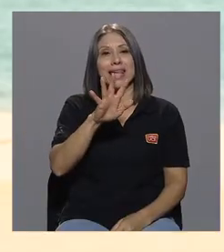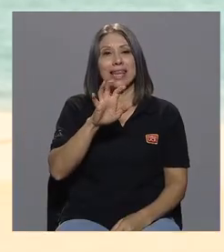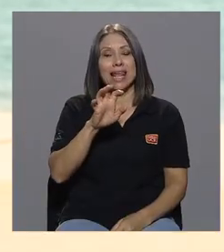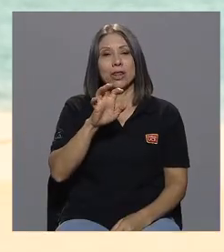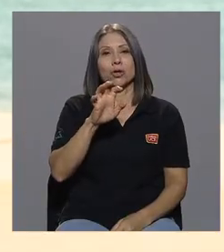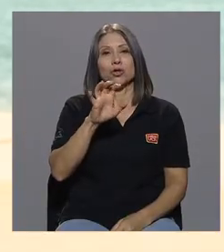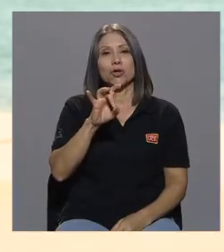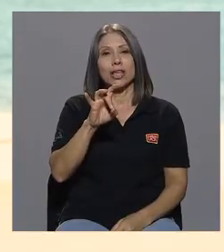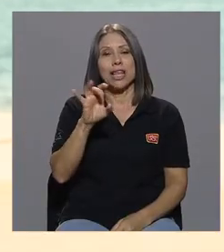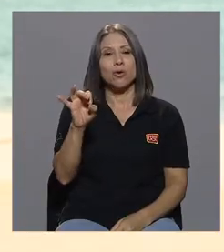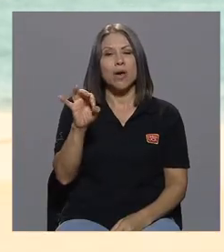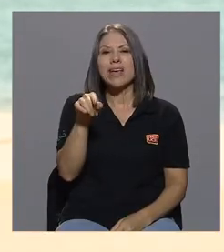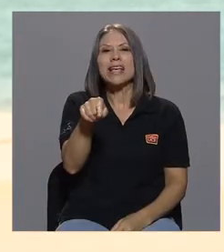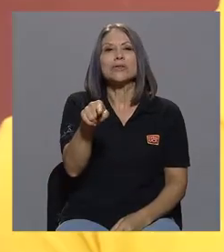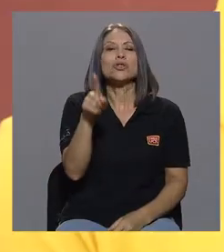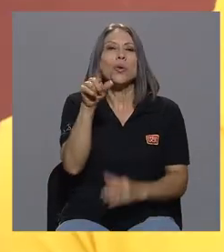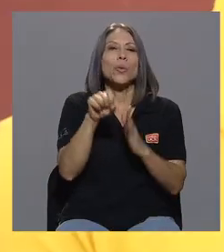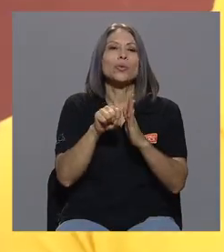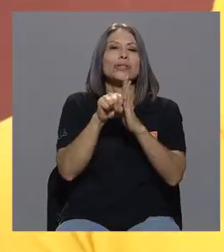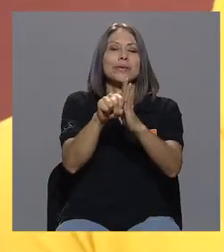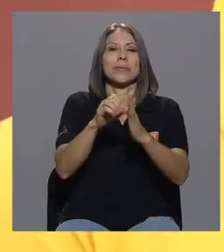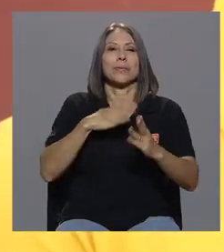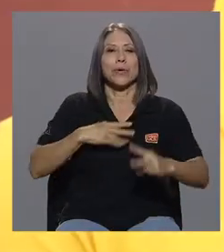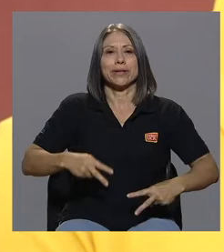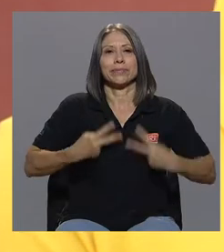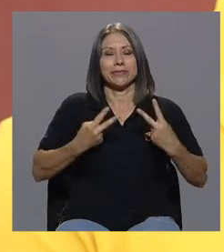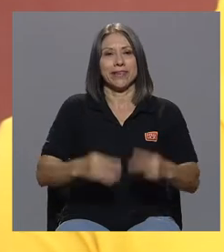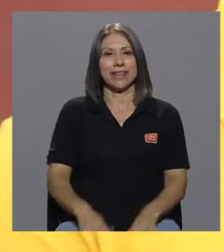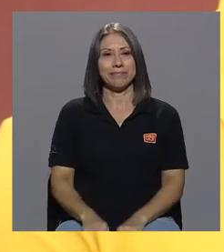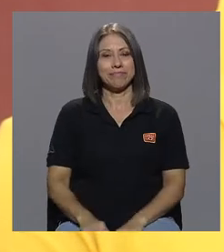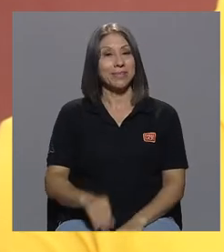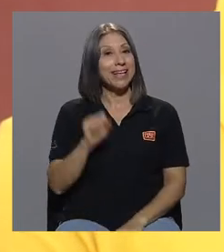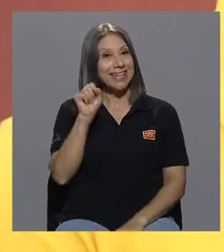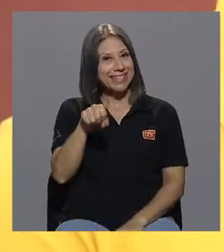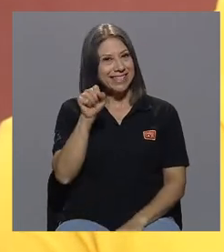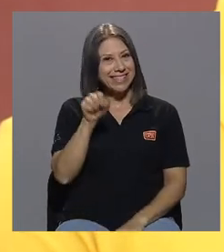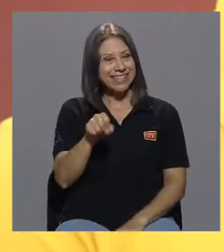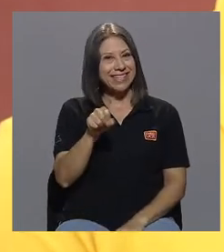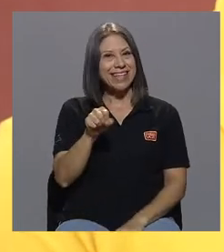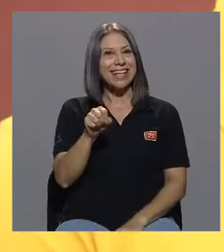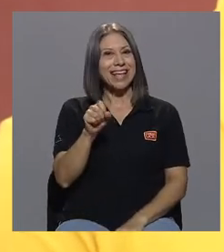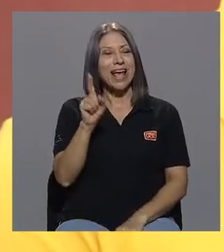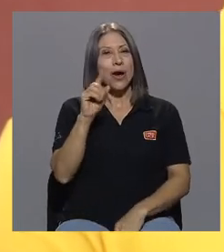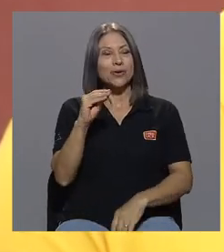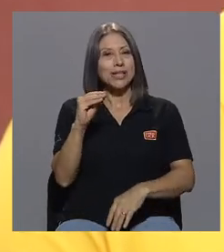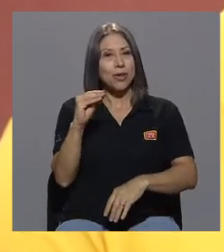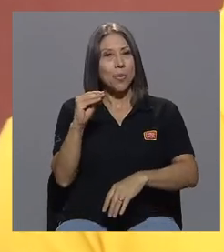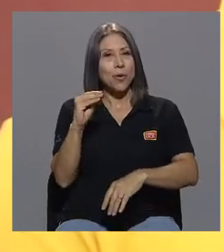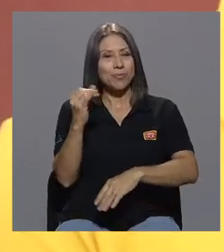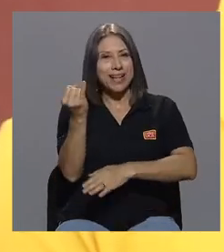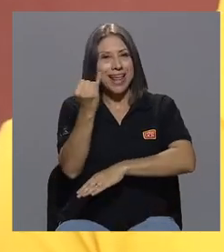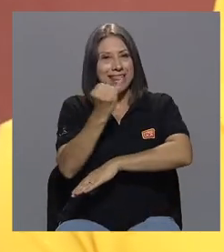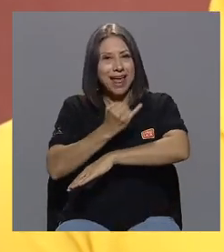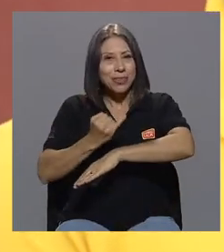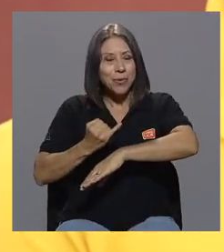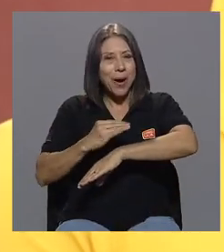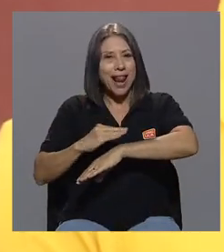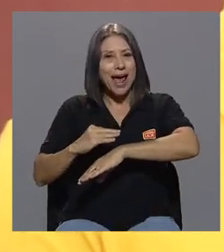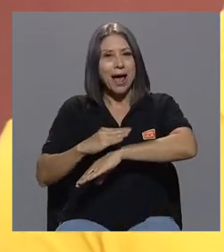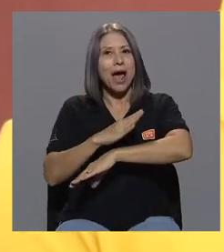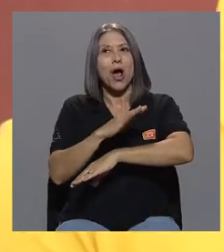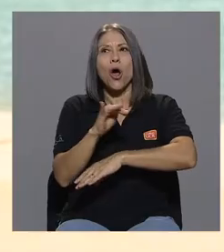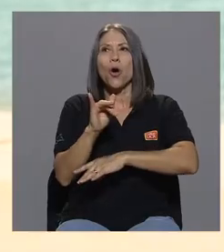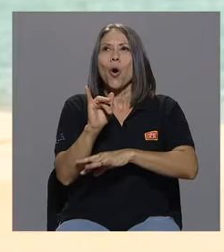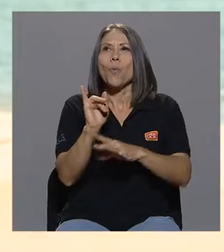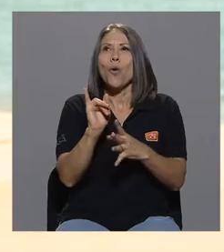un simbolismo en mi vida. Sí, le marca y le tatúa la piel como quien recibe un sol fuerte